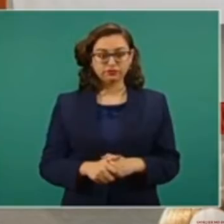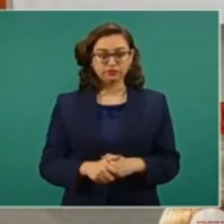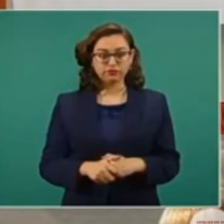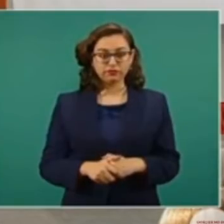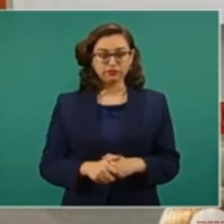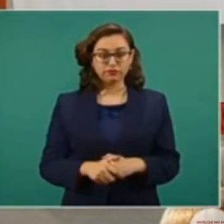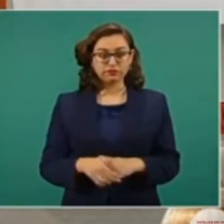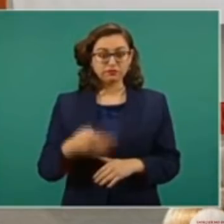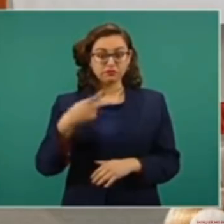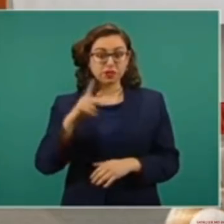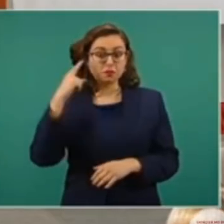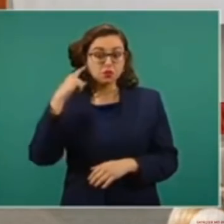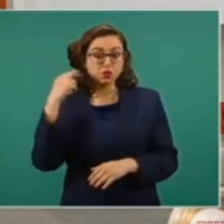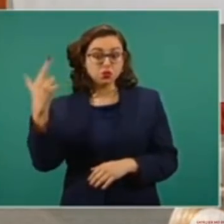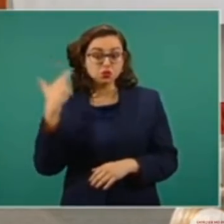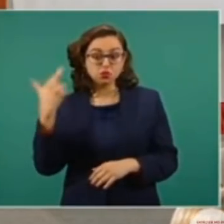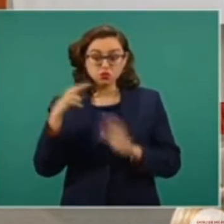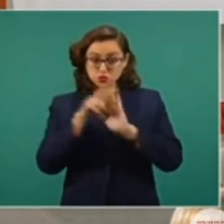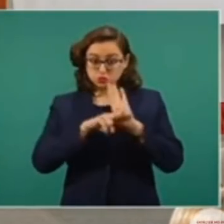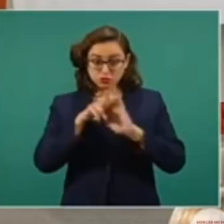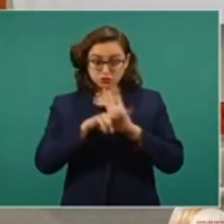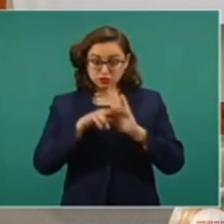volumen o no es un video.